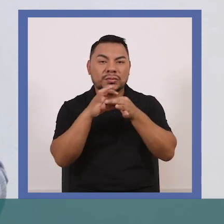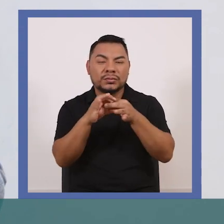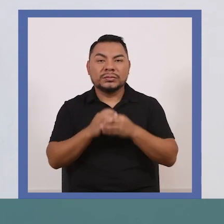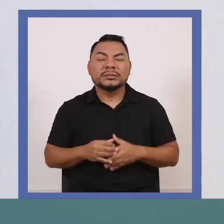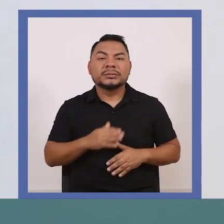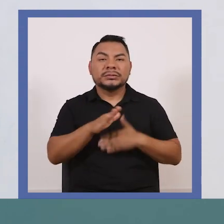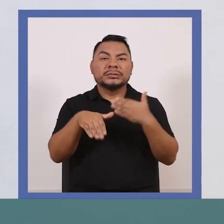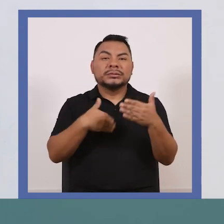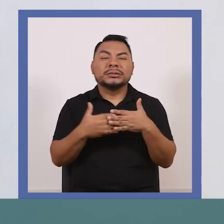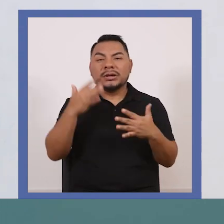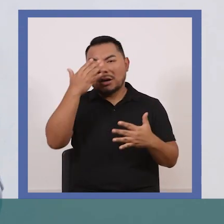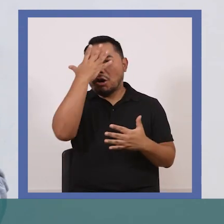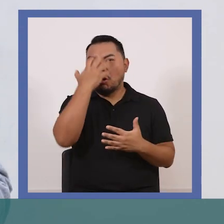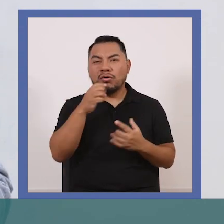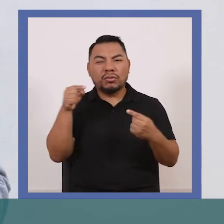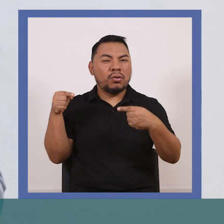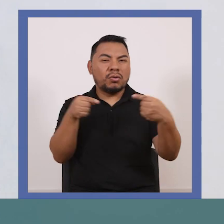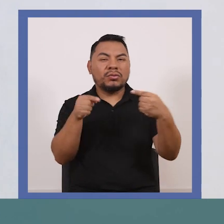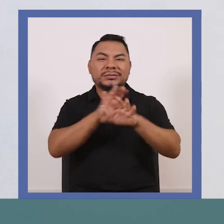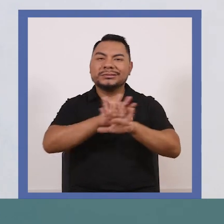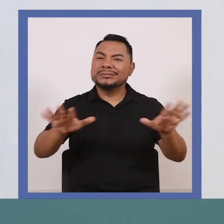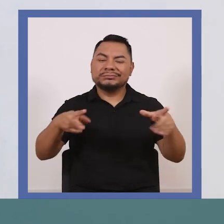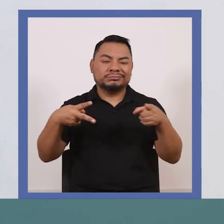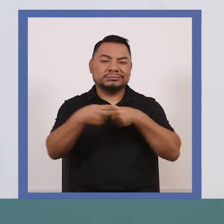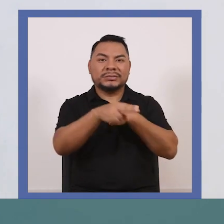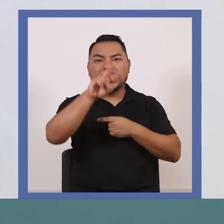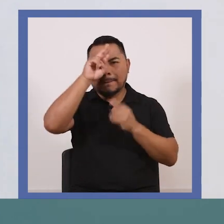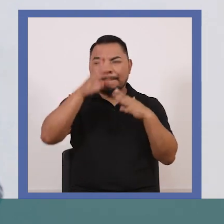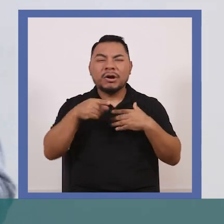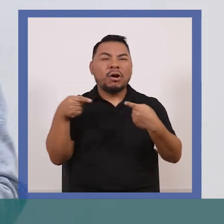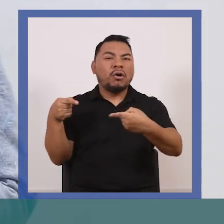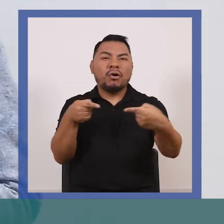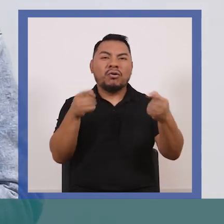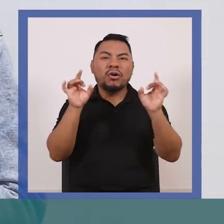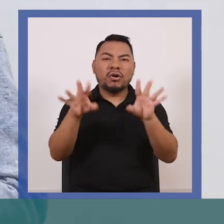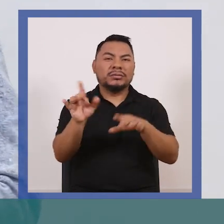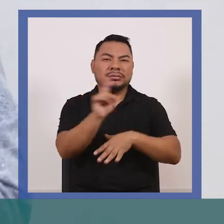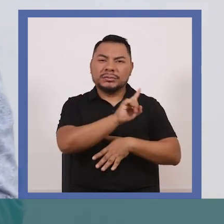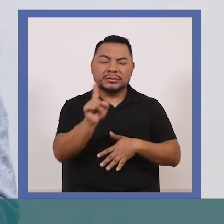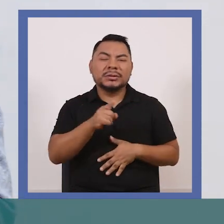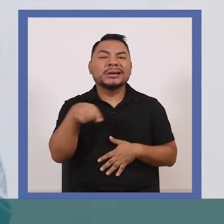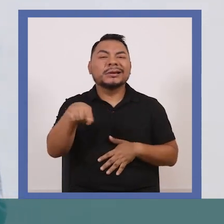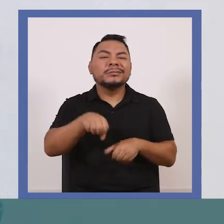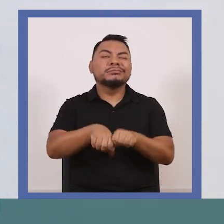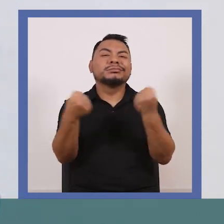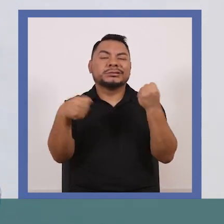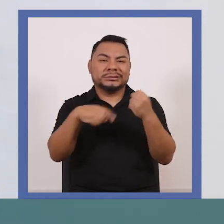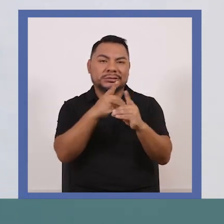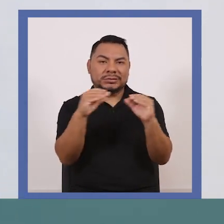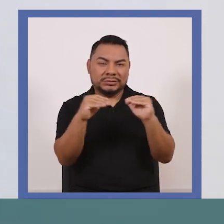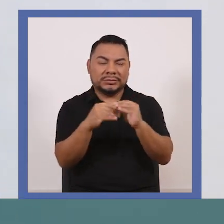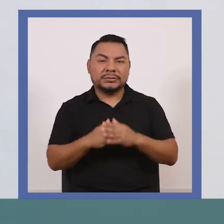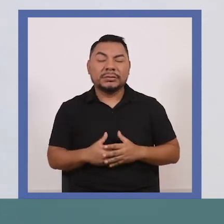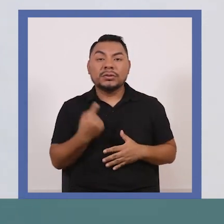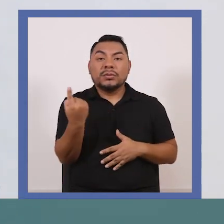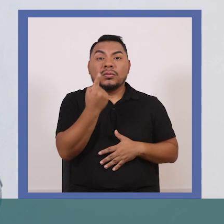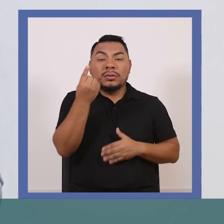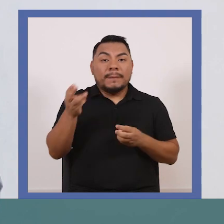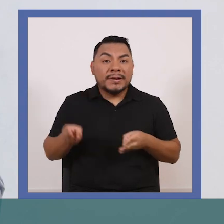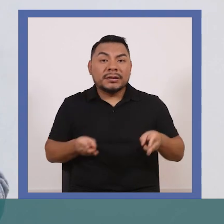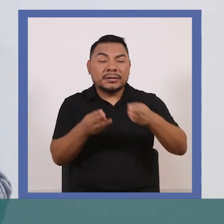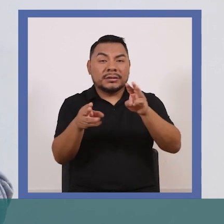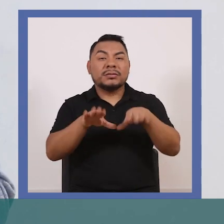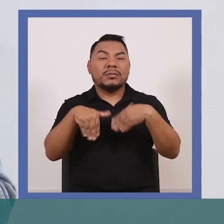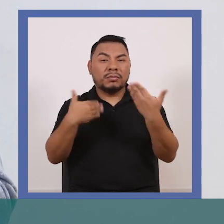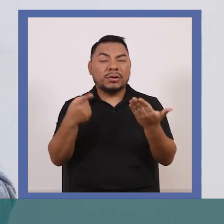hay que acabar con los odios entre peruanos, eso es justamente lo que nos hace daño como democracia y la única forma de